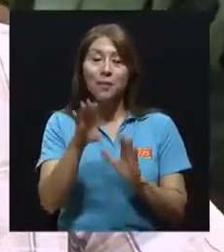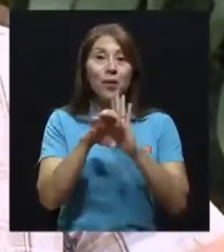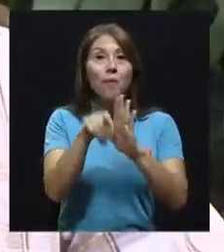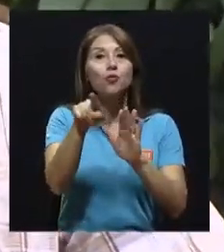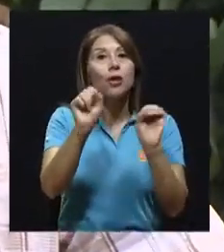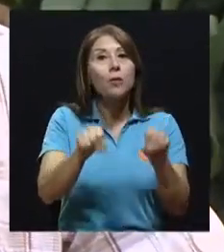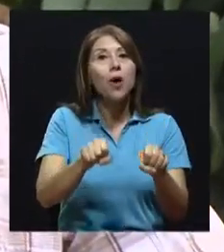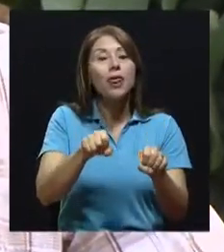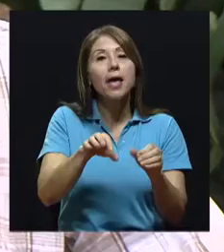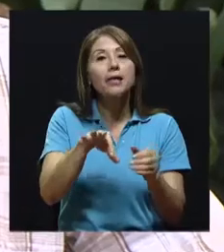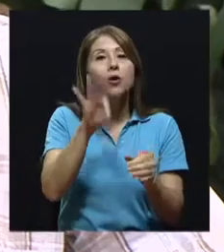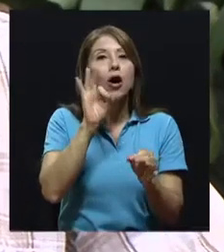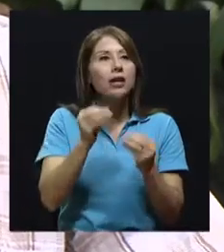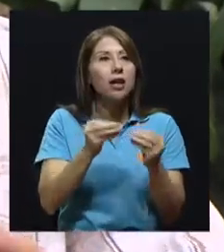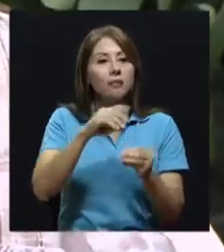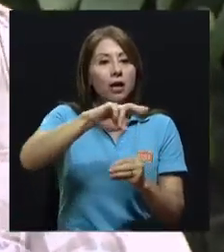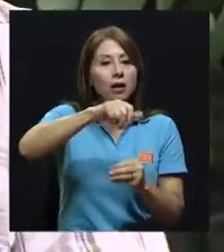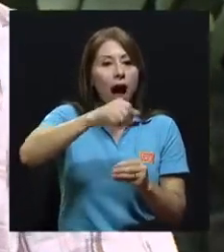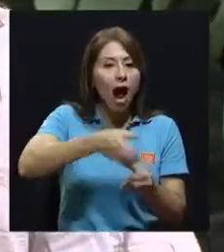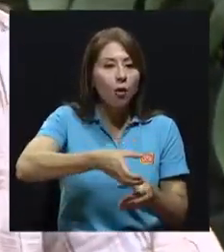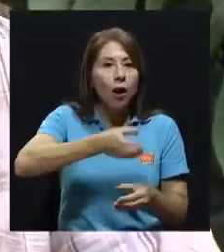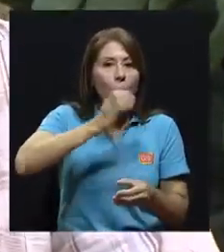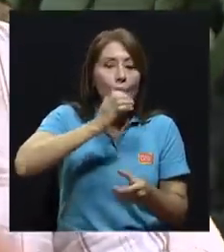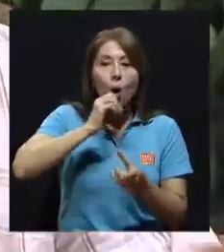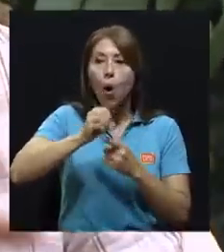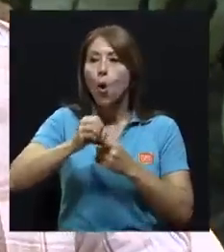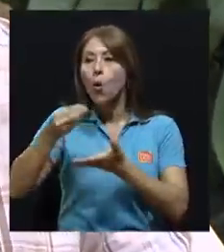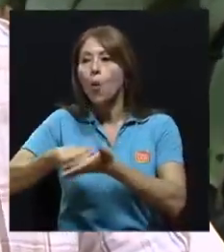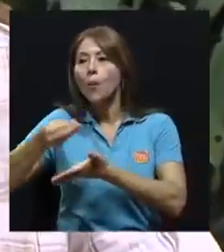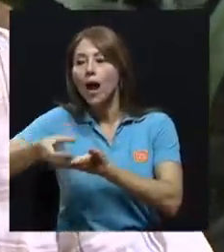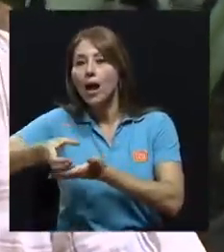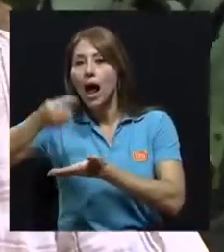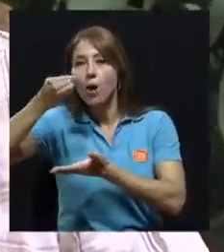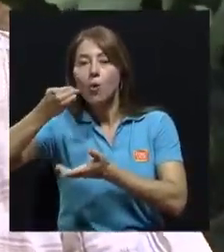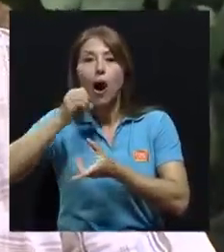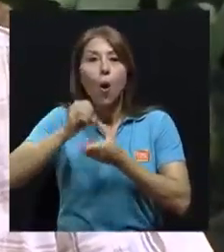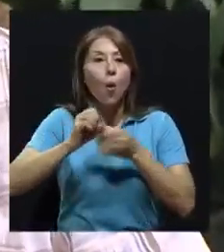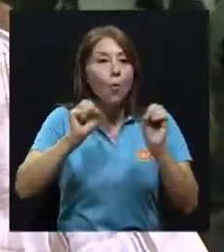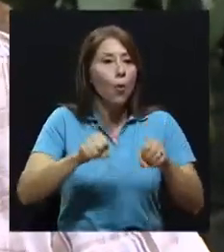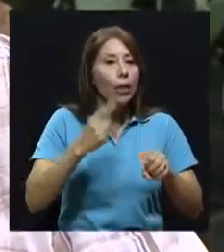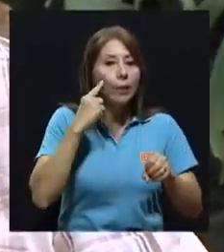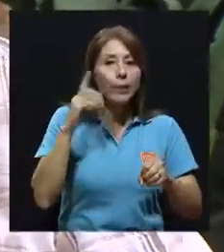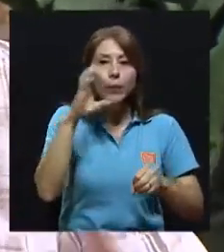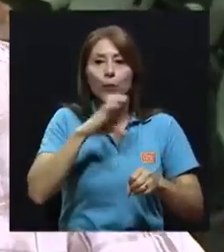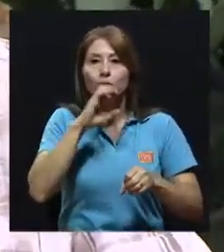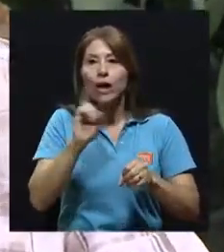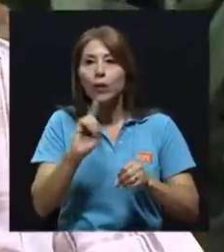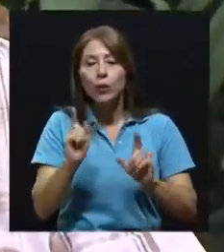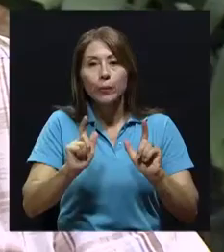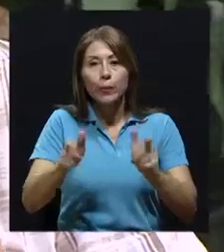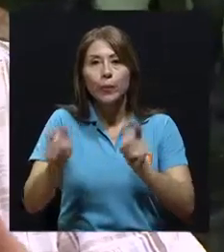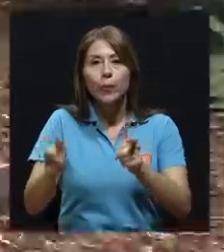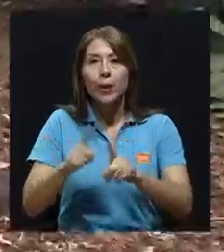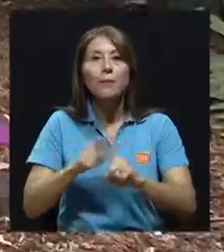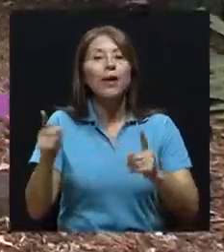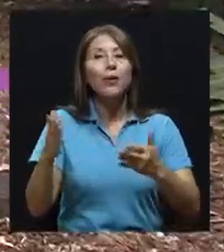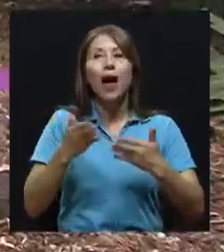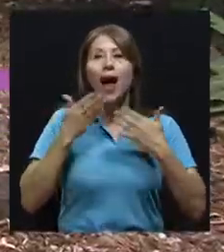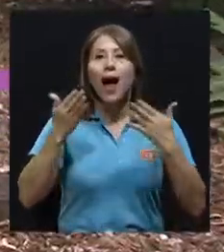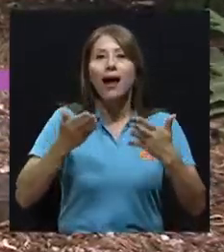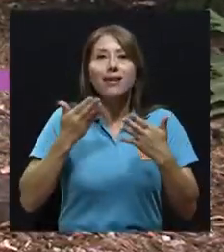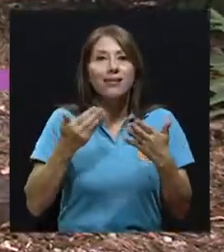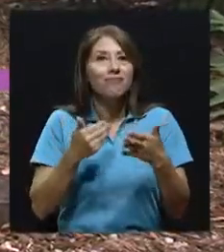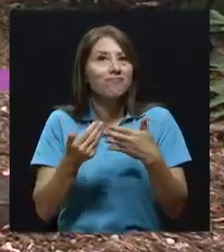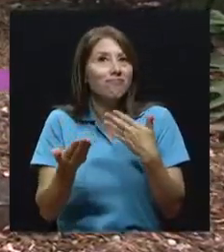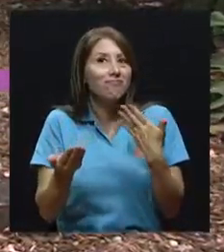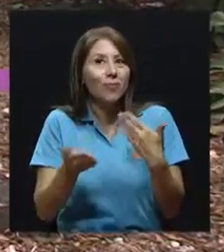tomar agua embotellada, puede buscar un lugar donde no haya basura, irse a otro lado, pero el aire no es tan fácil. Donde usted quiera que se mueva, siempre va